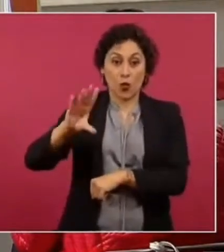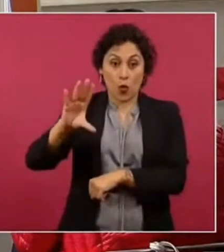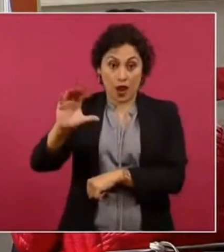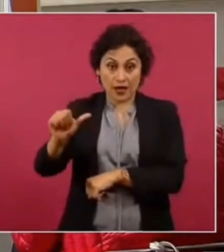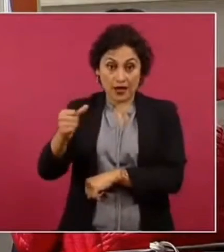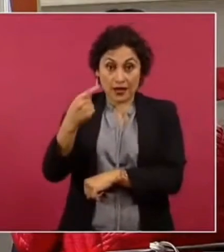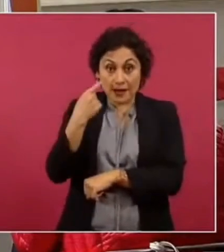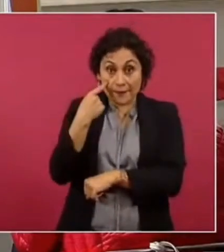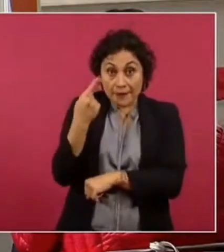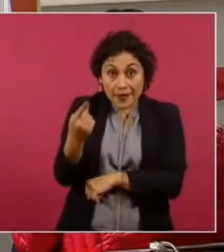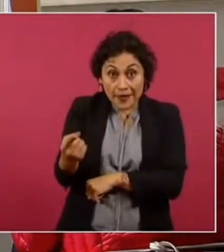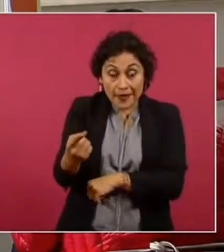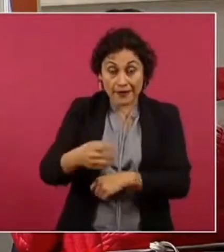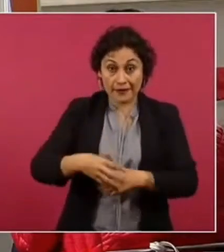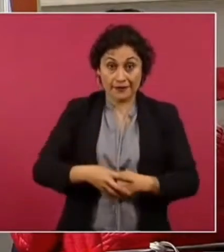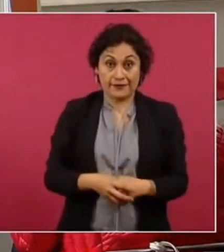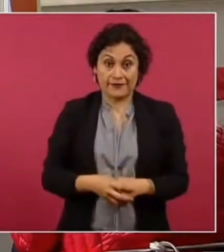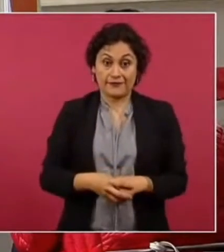miren